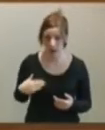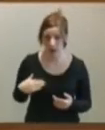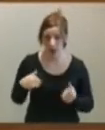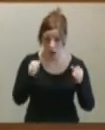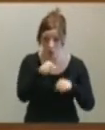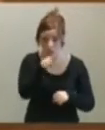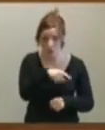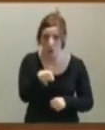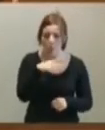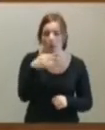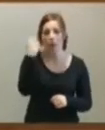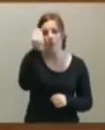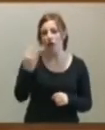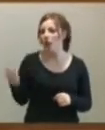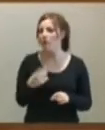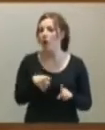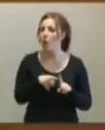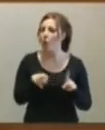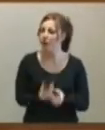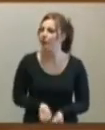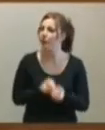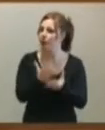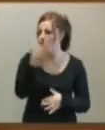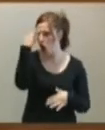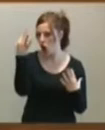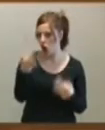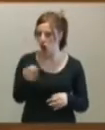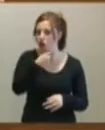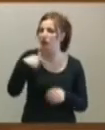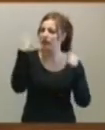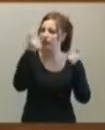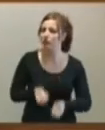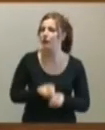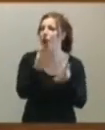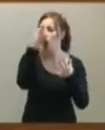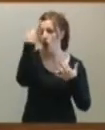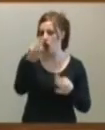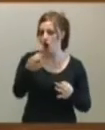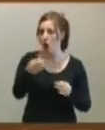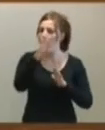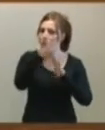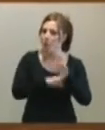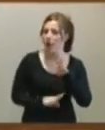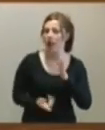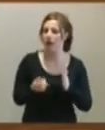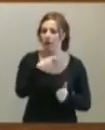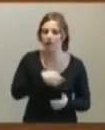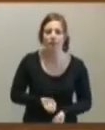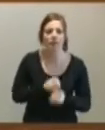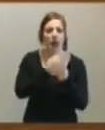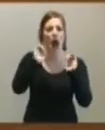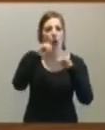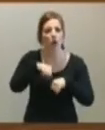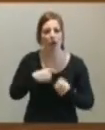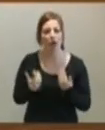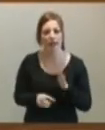estas cuestiones habrá que mantener un discurso coherente. Nosotros tratamos de ser coherentes. Si le digo, nosotros llevamos en el programa, lo hemos hablado en el acuerdo de legislatura y